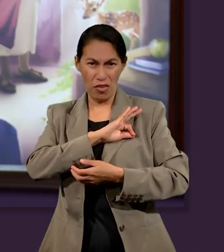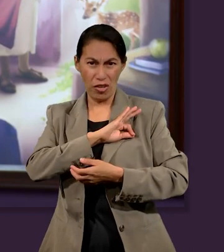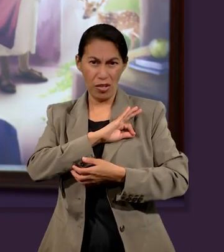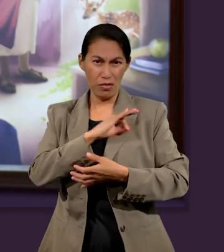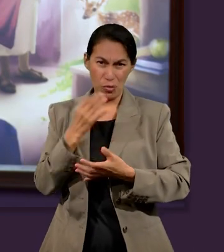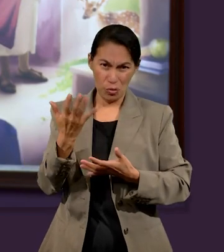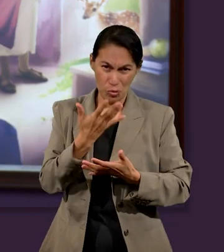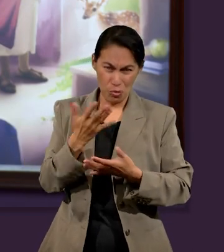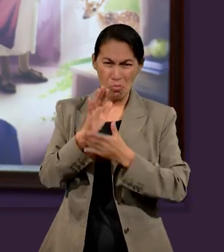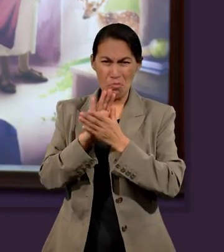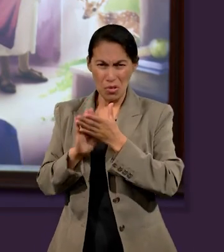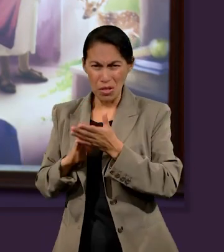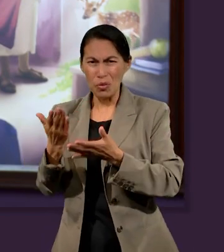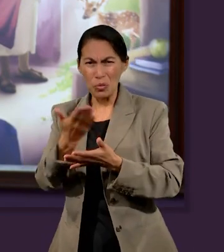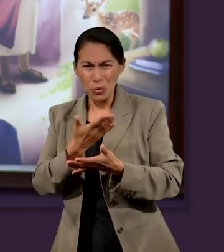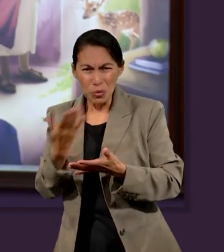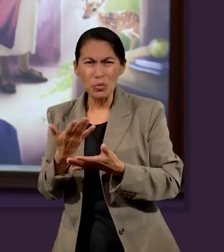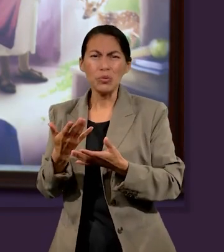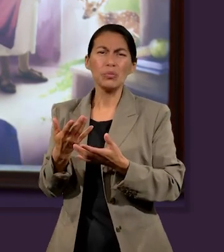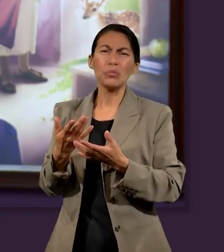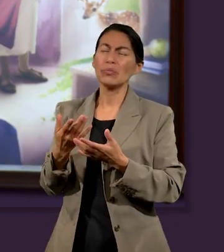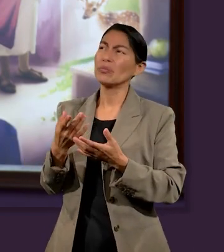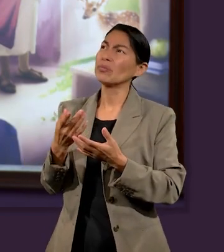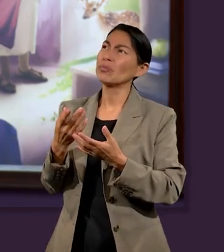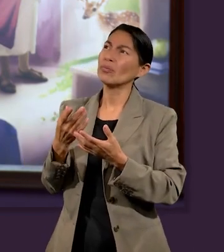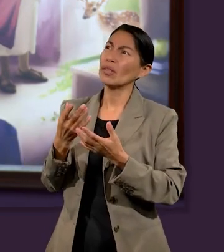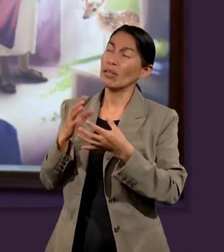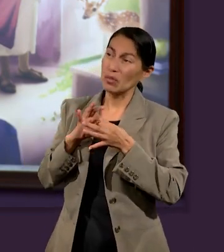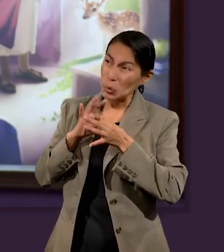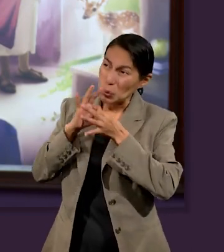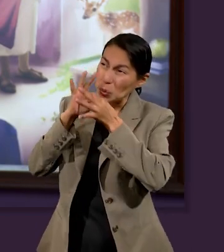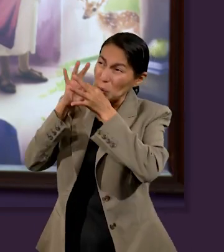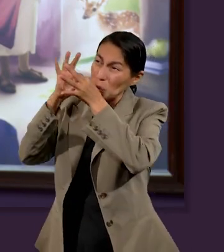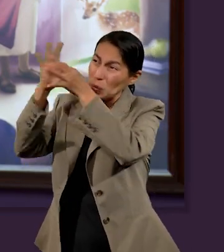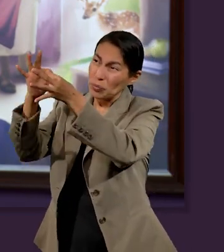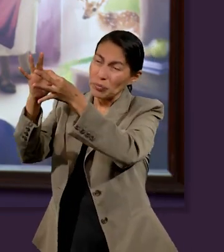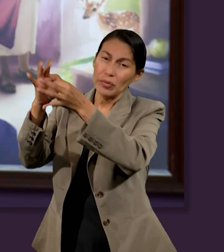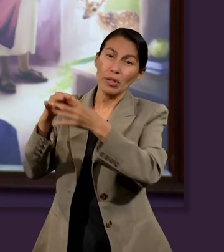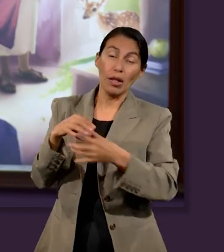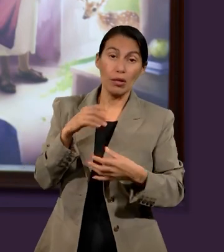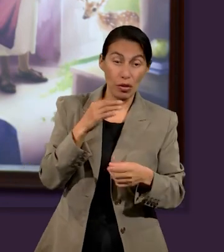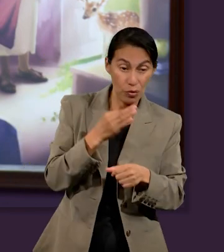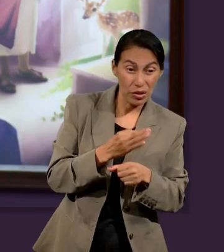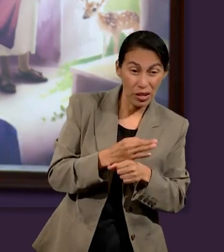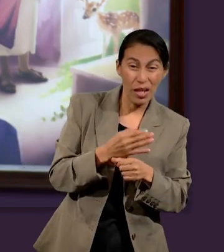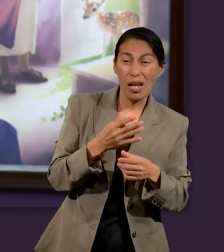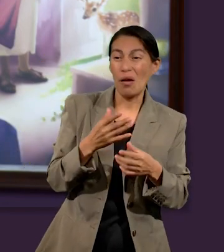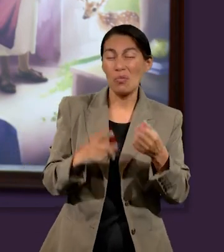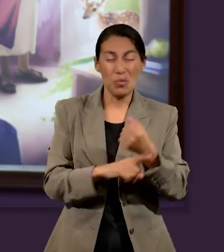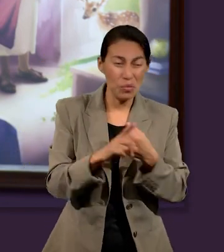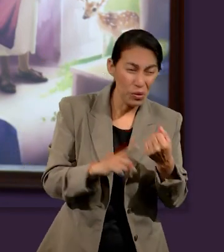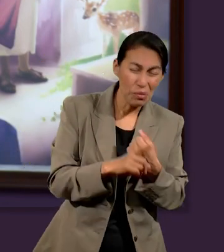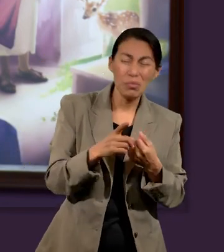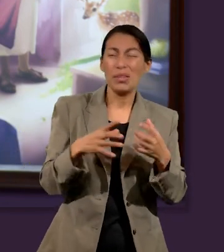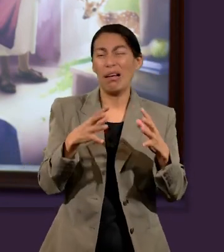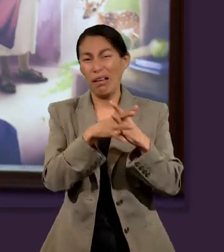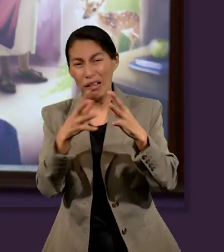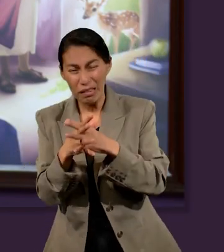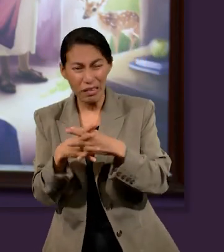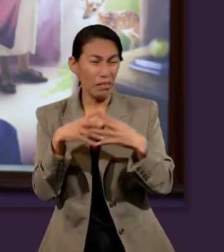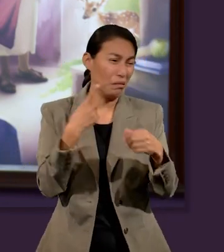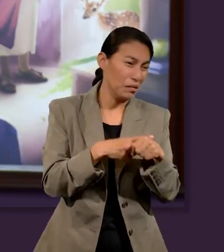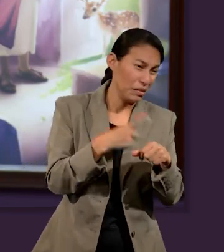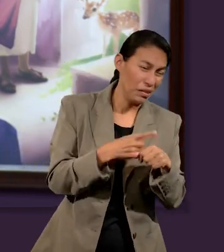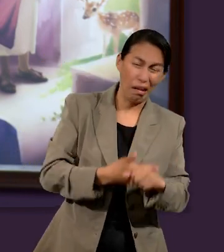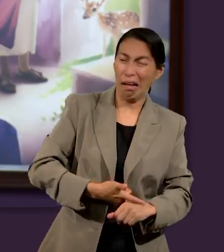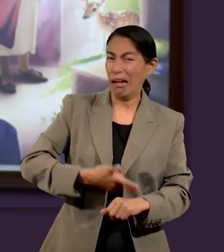escenas que nos aproximan al tiempo del fin, donde presenta un mundo lleno de conflictos, guerras, enfermedades